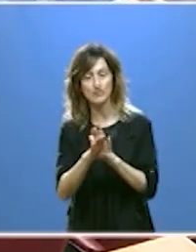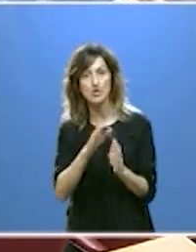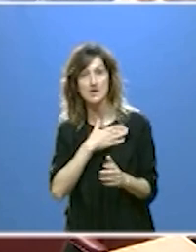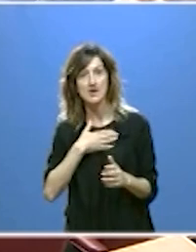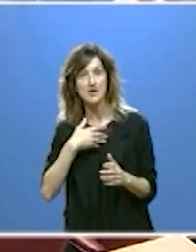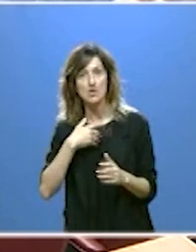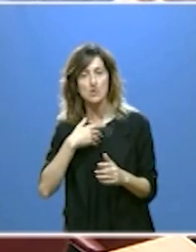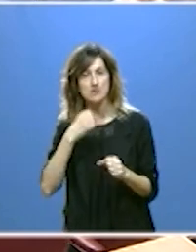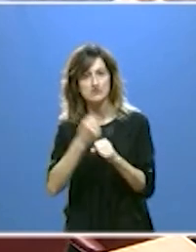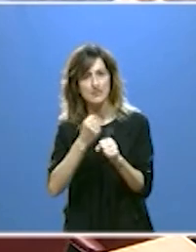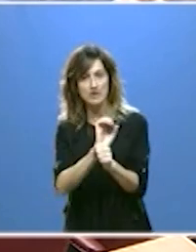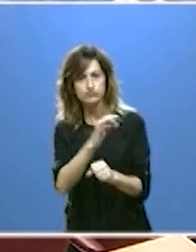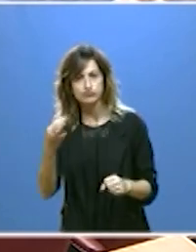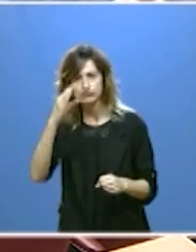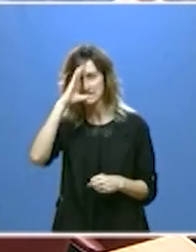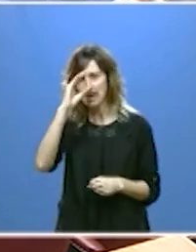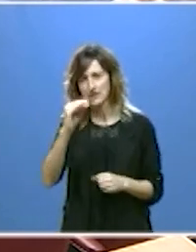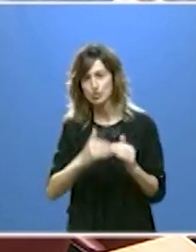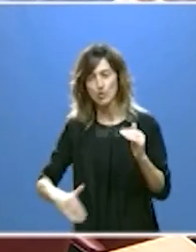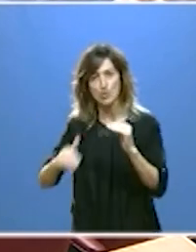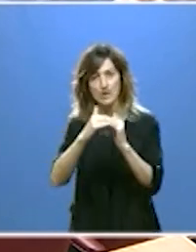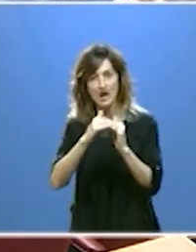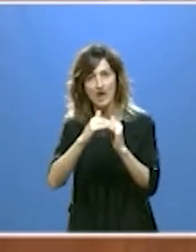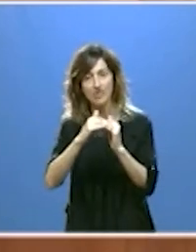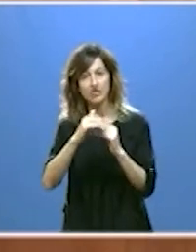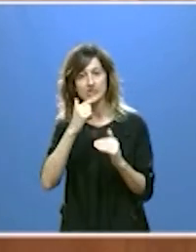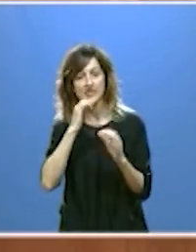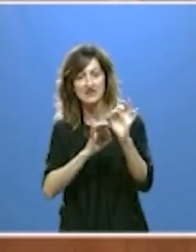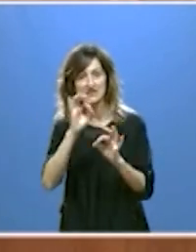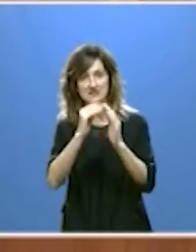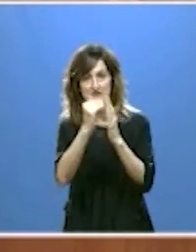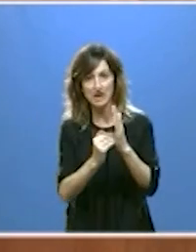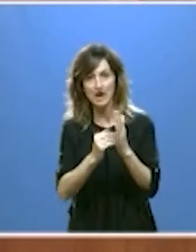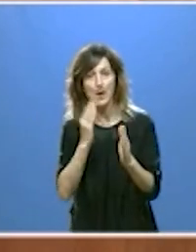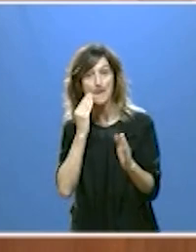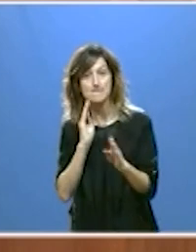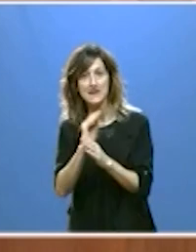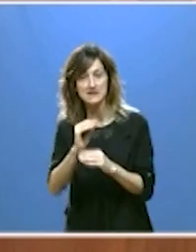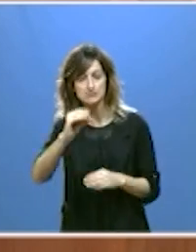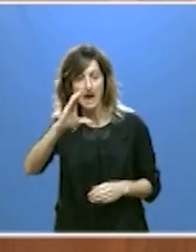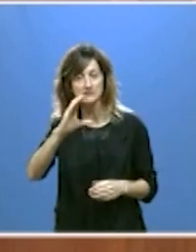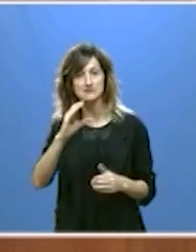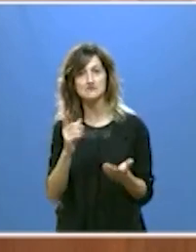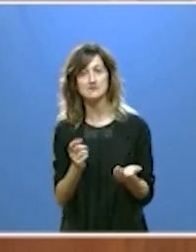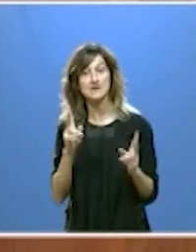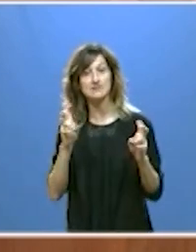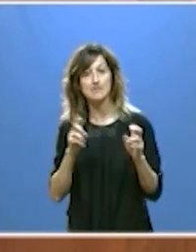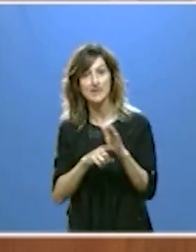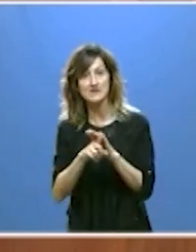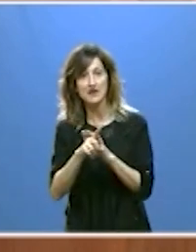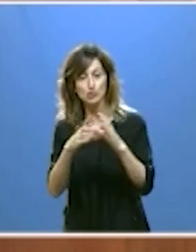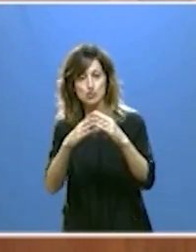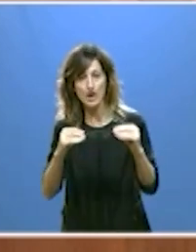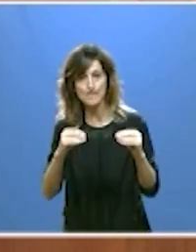por la excelencia, el talento, la igualdad, bajando tasas, subiendo becas, desarrollo de los campus